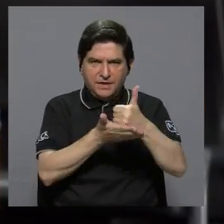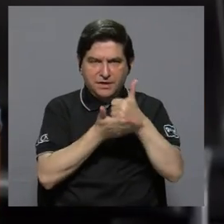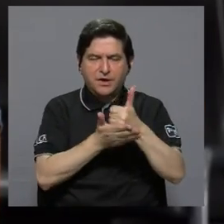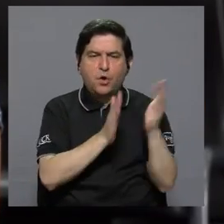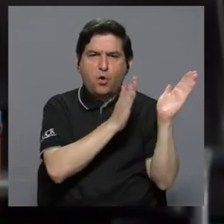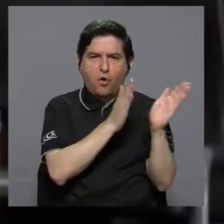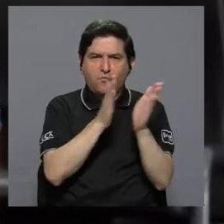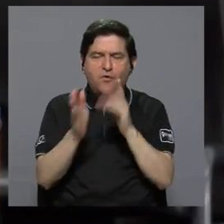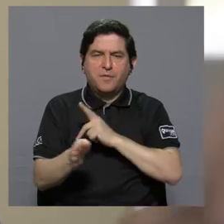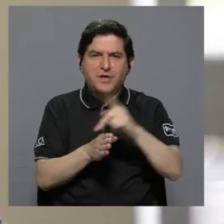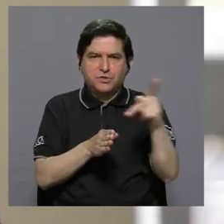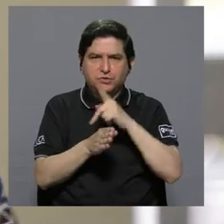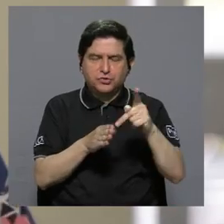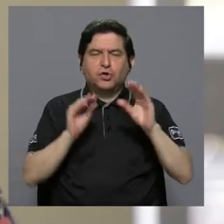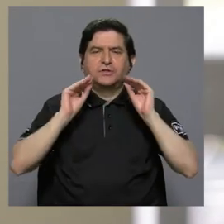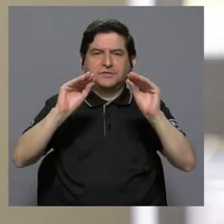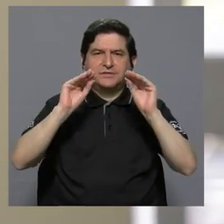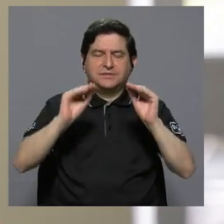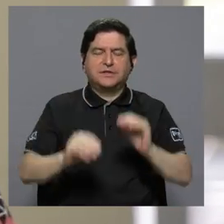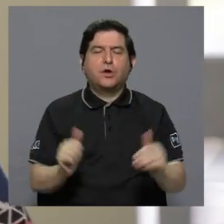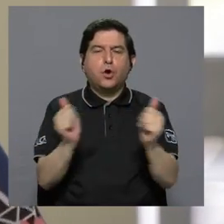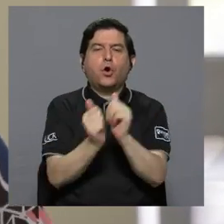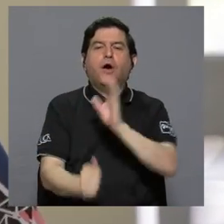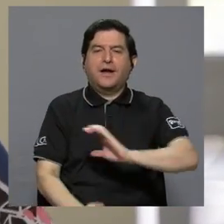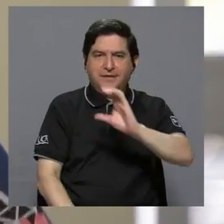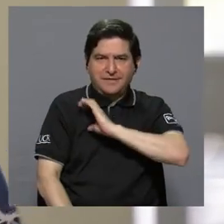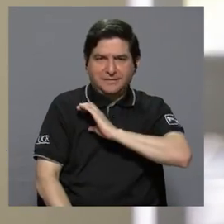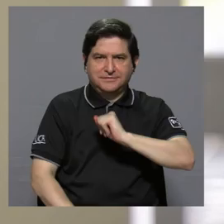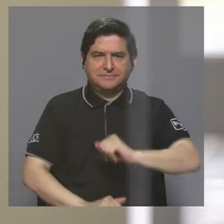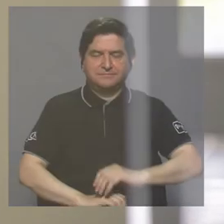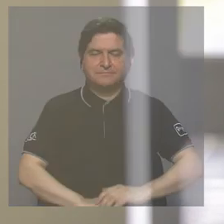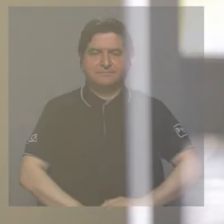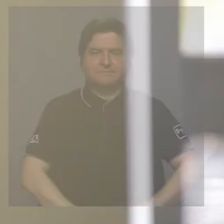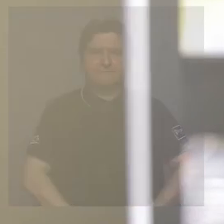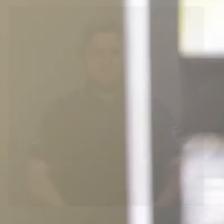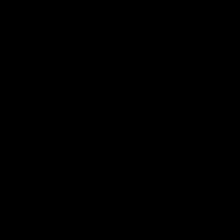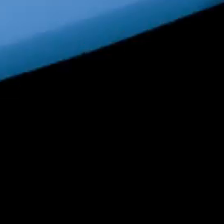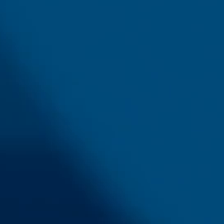nosotros seguir contribuyendo con la formación de profesionales de educación de calidad.